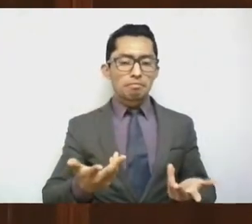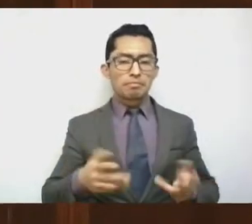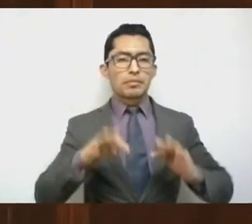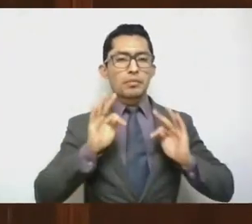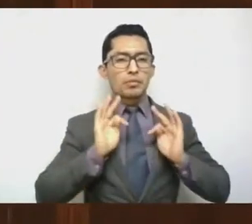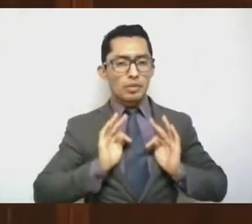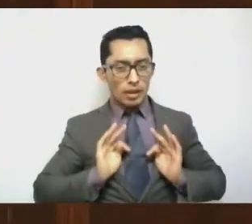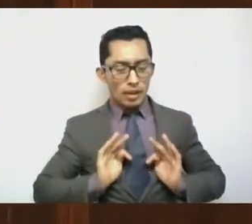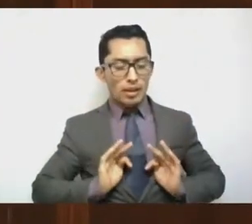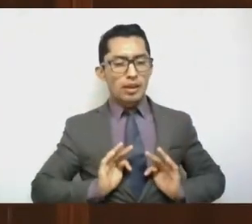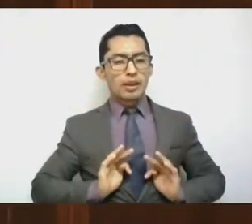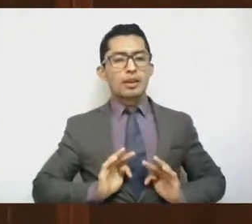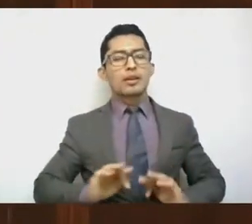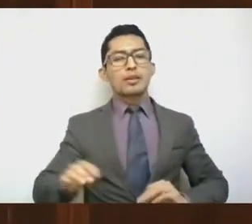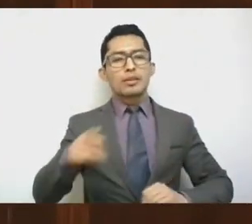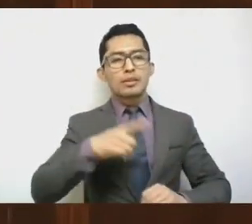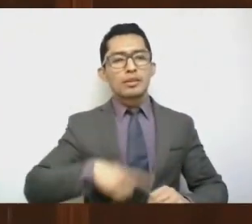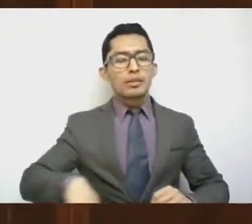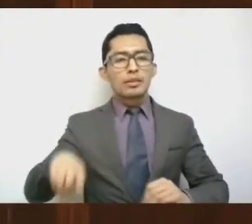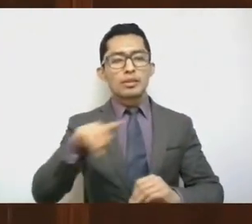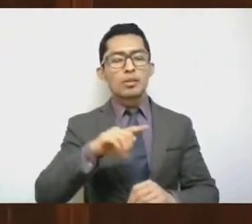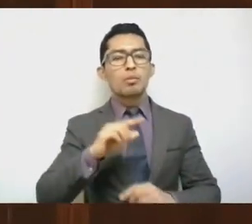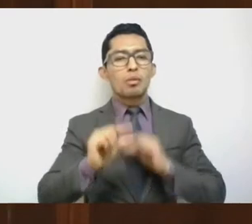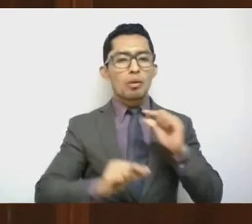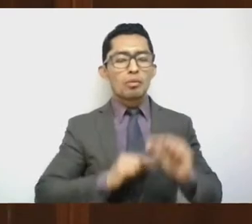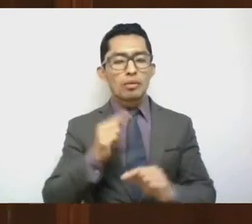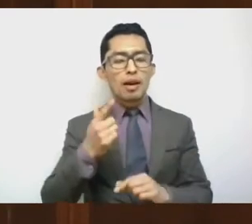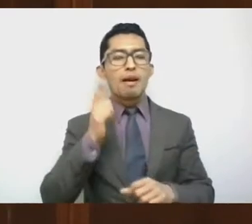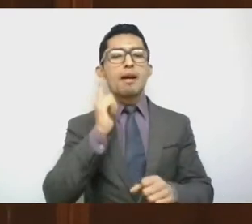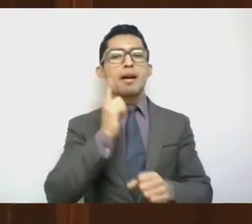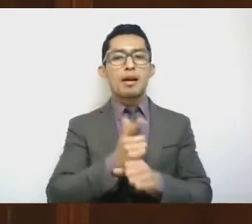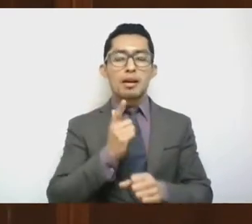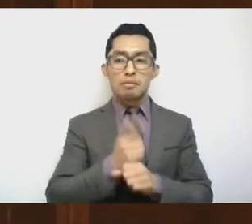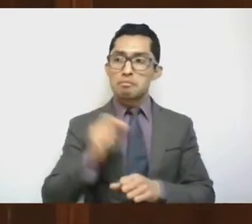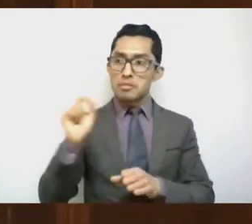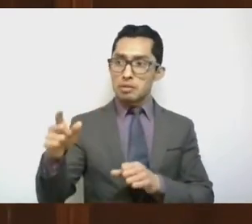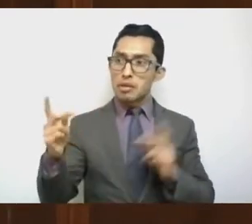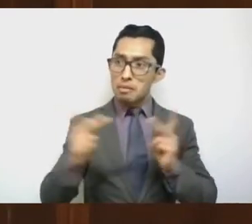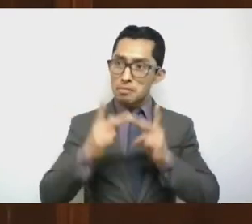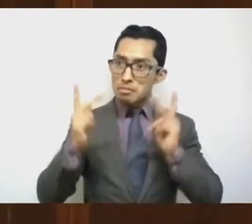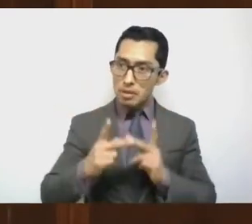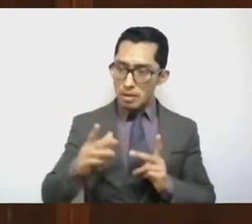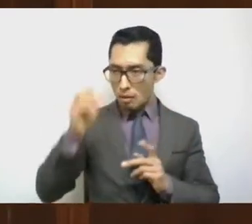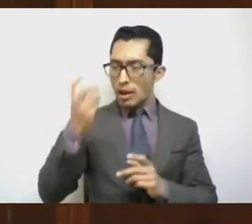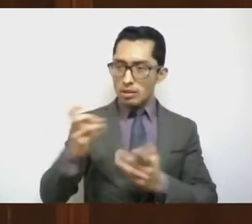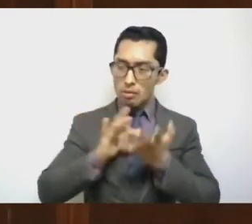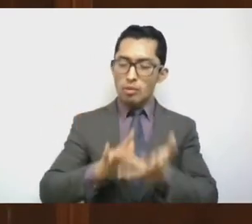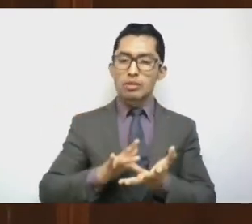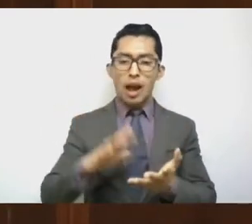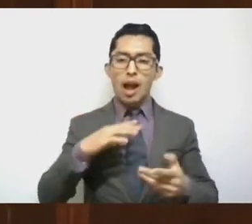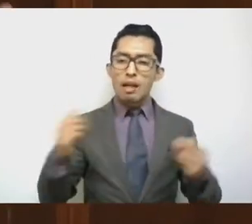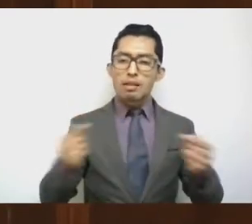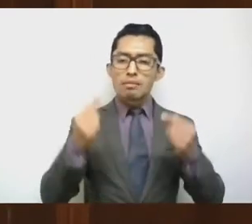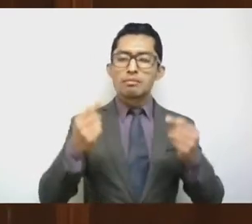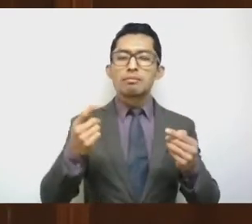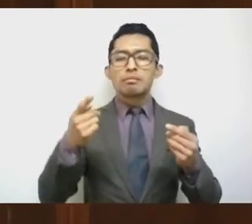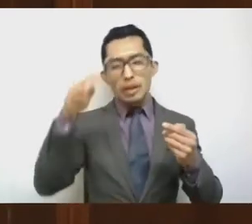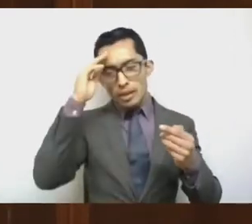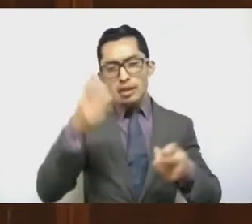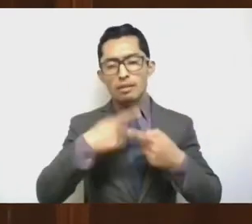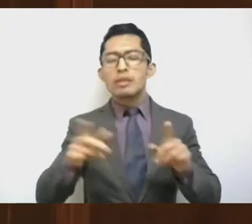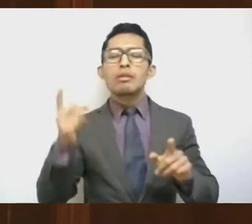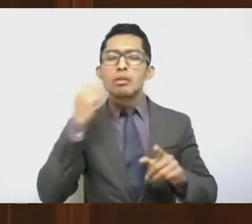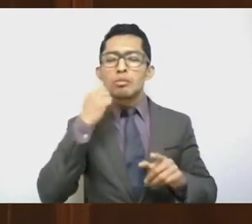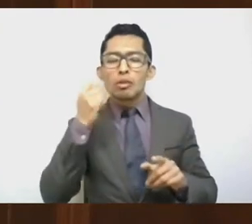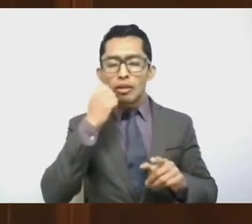ir encontrando las coincidencias y superando las diferencias. Y lo digo en términos generales porque